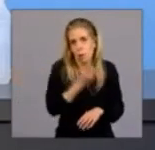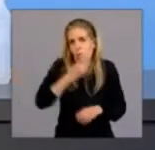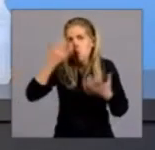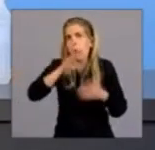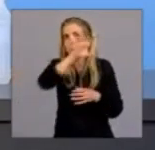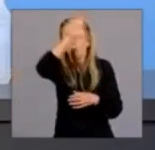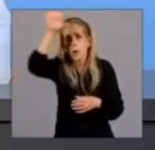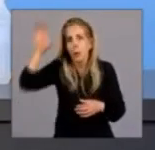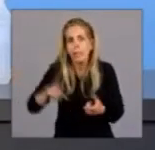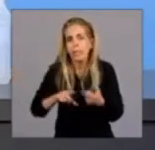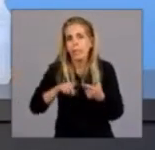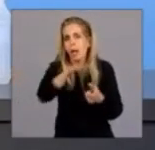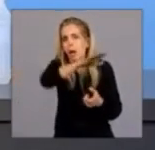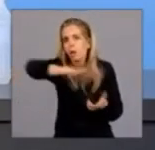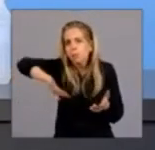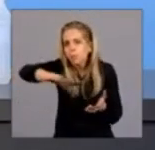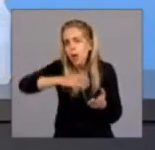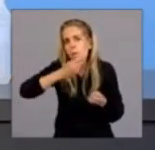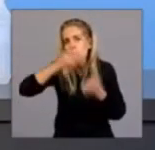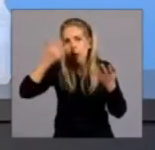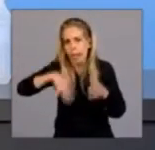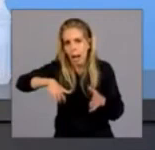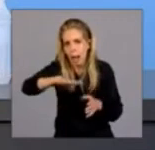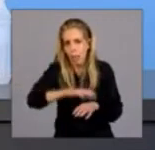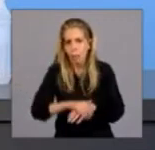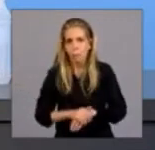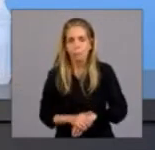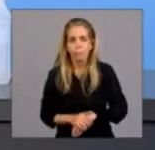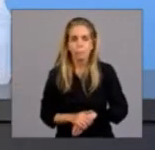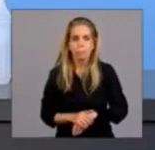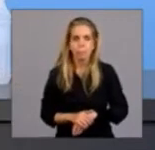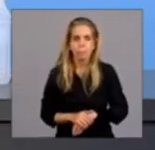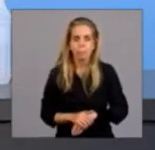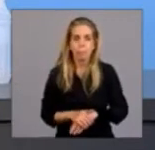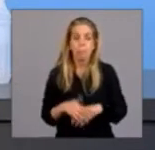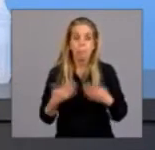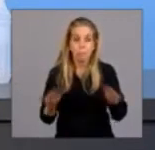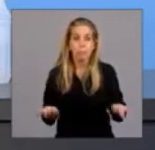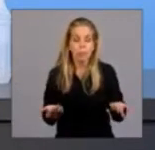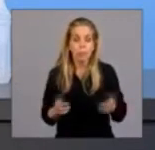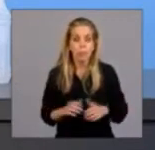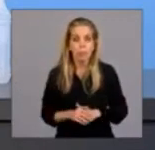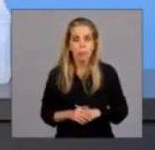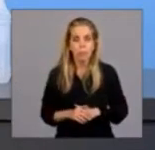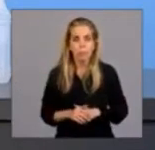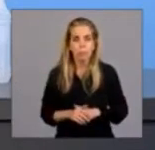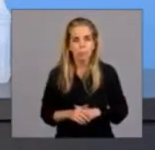ciudad del interior del de la Argentina. Así que dicho esto,